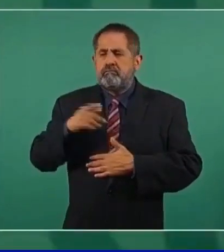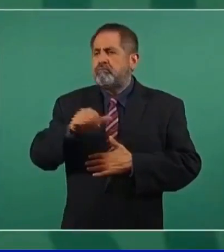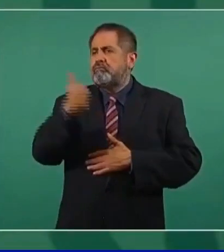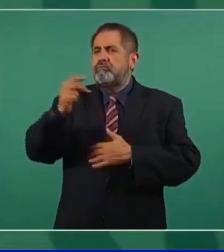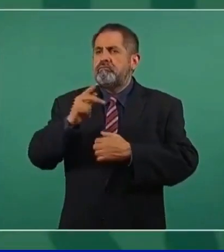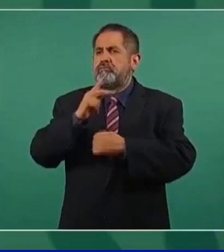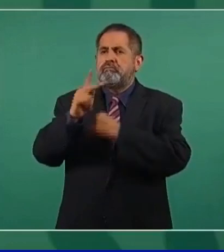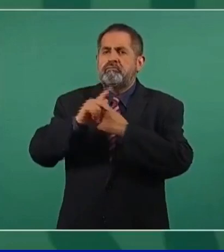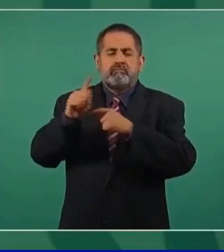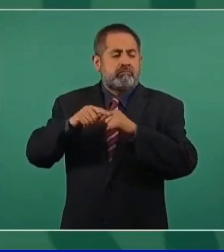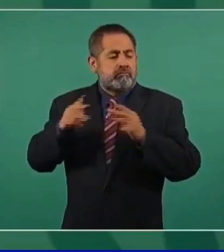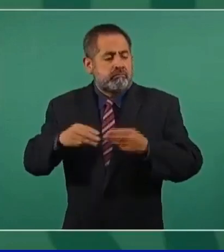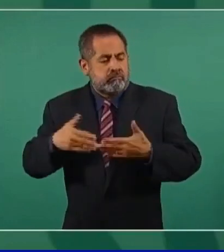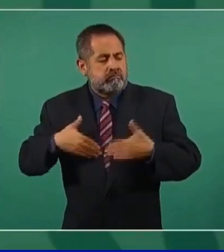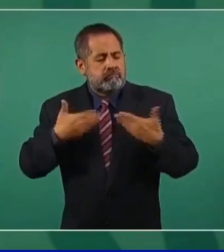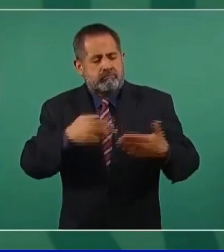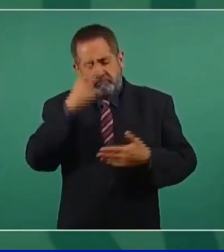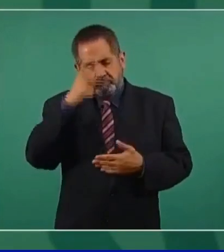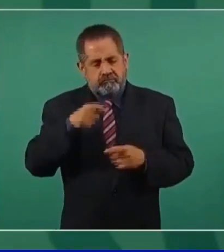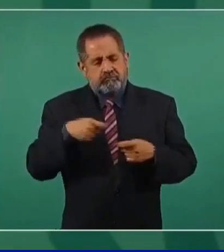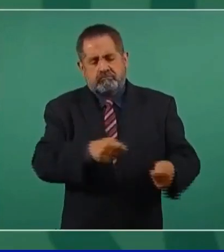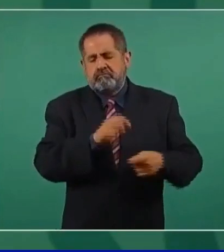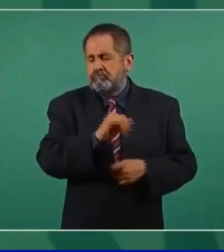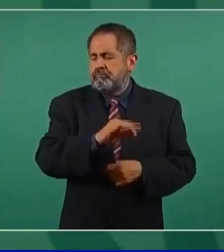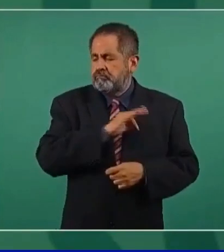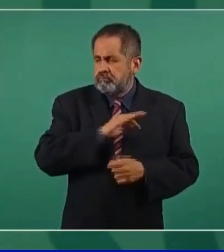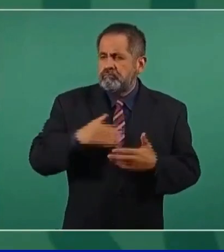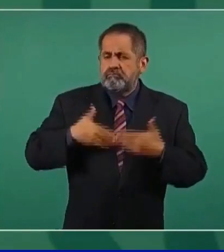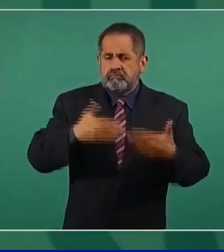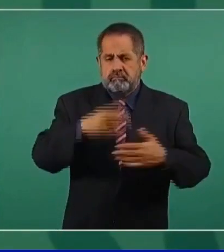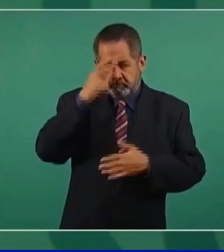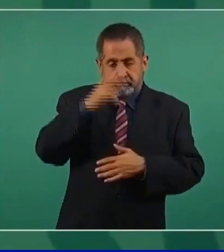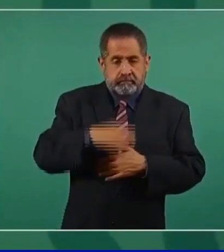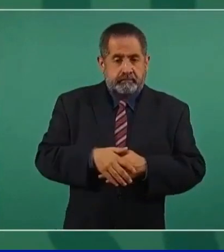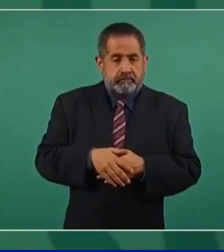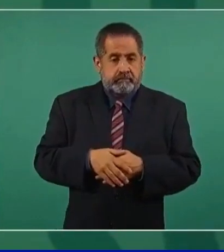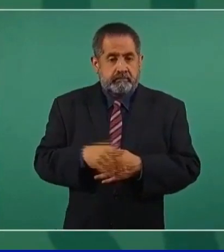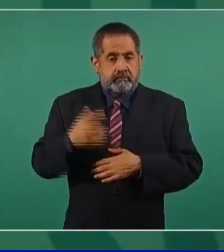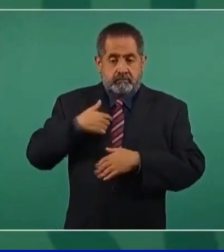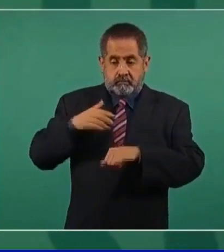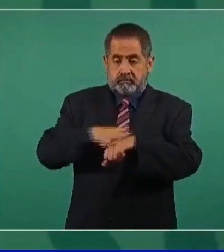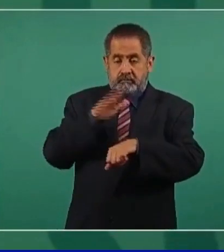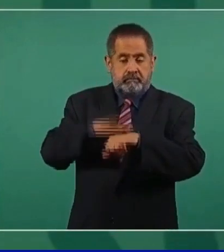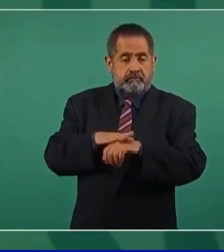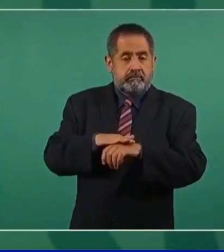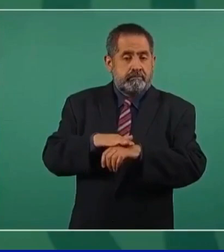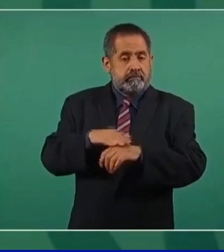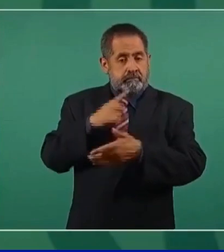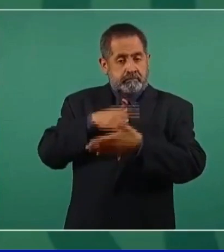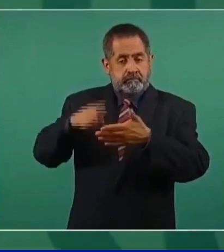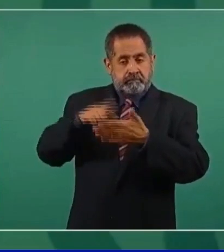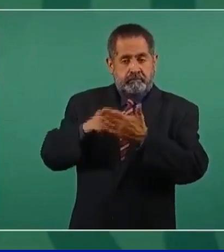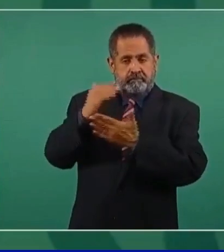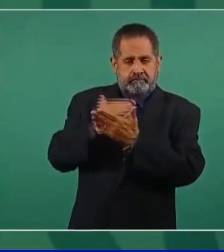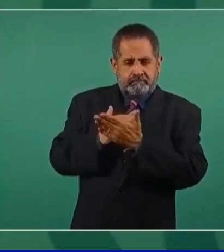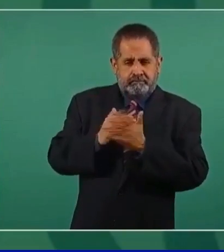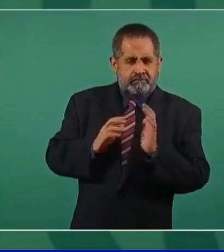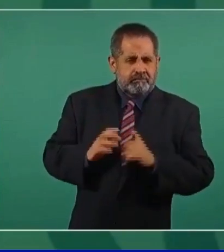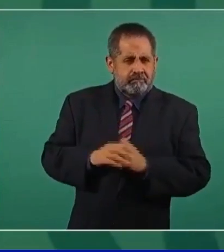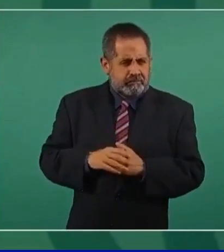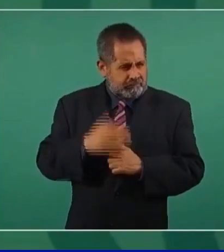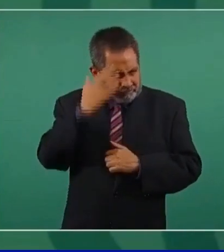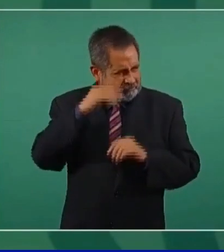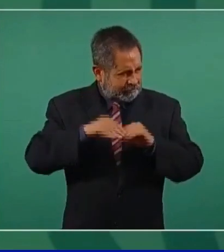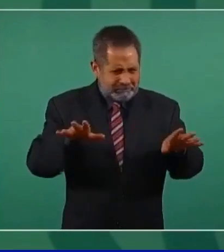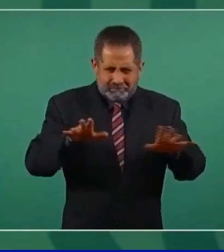inversionistas del mundo. No nos quitaron calificación, eso no sé si se supo,